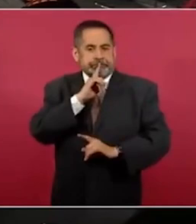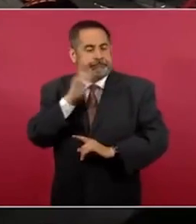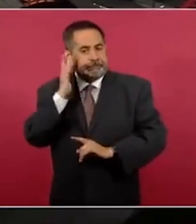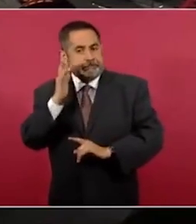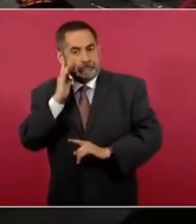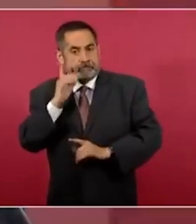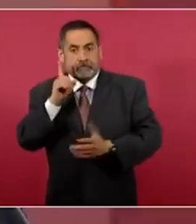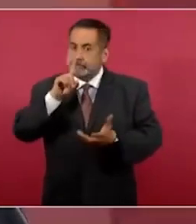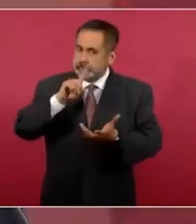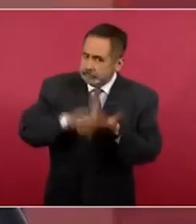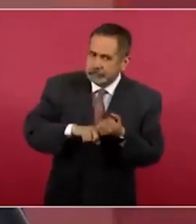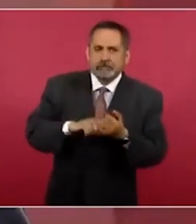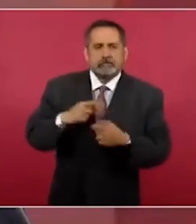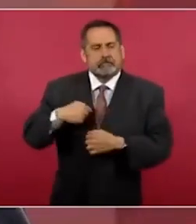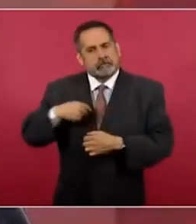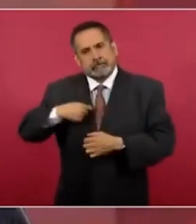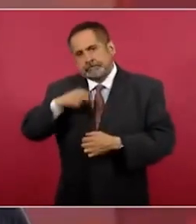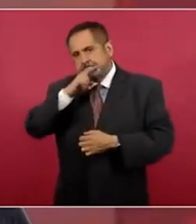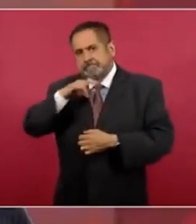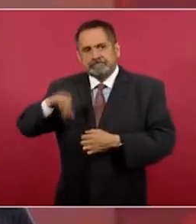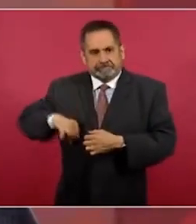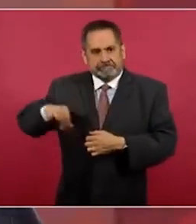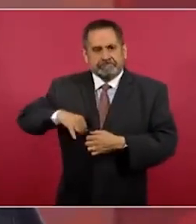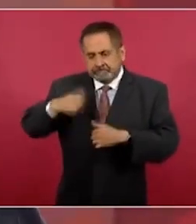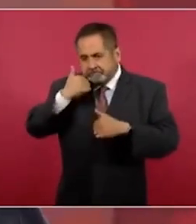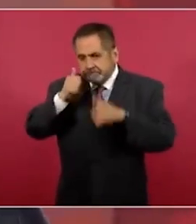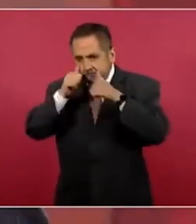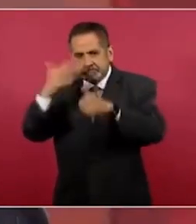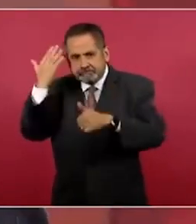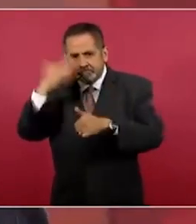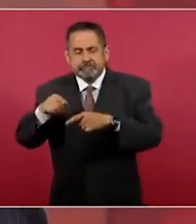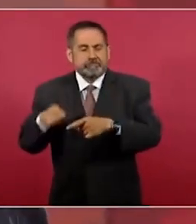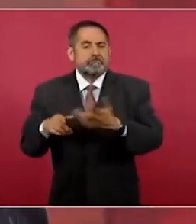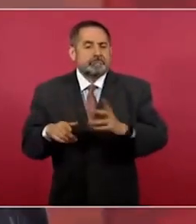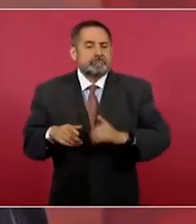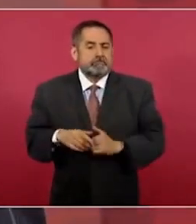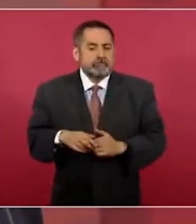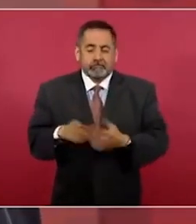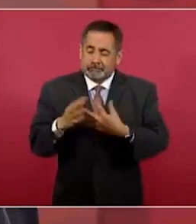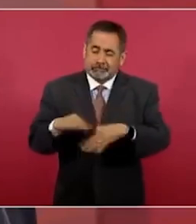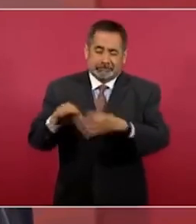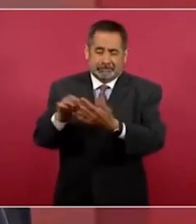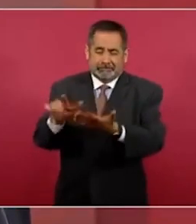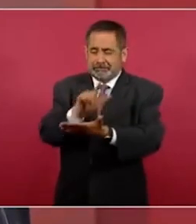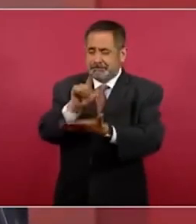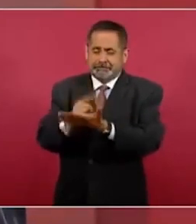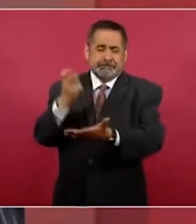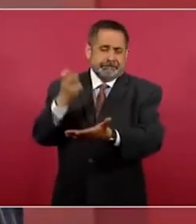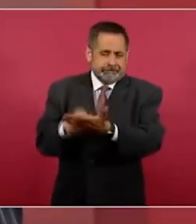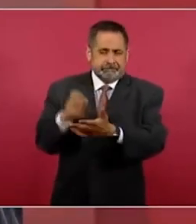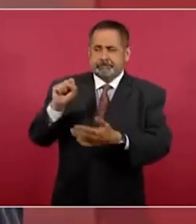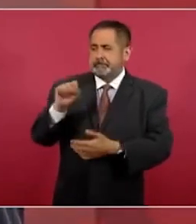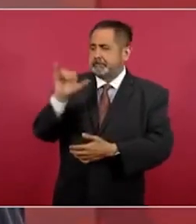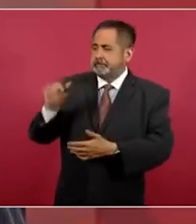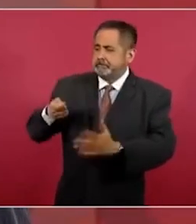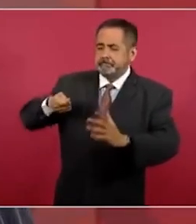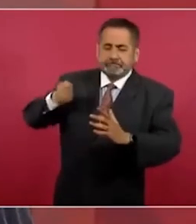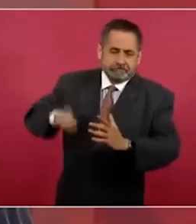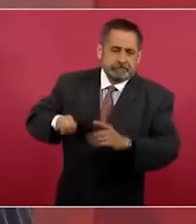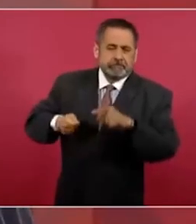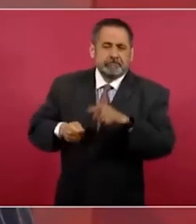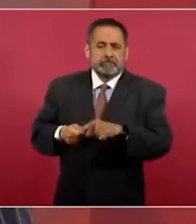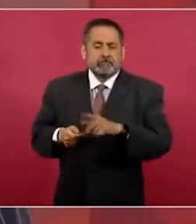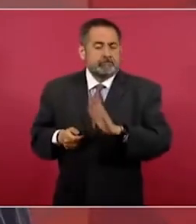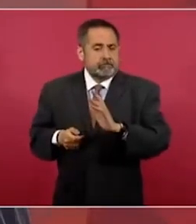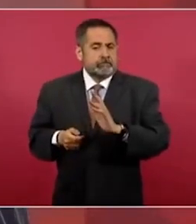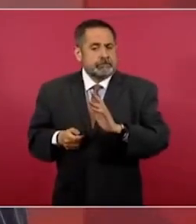pero claro que me interesaba, sabía yo de la importancia que tenía ese